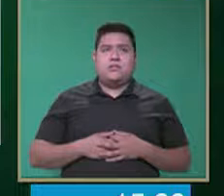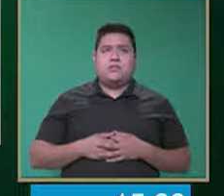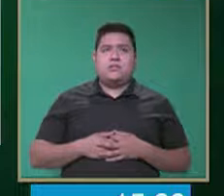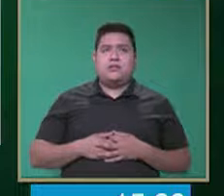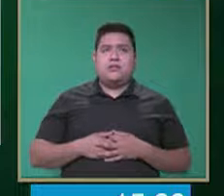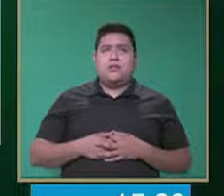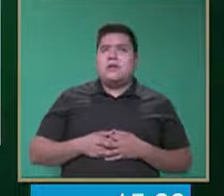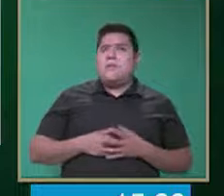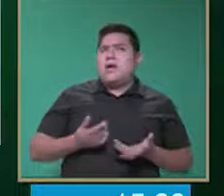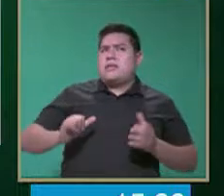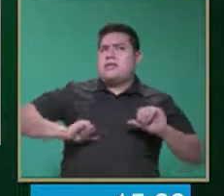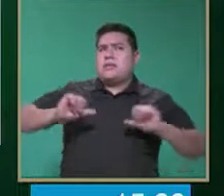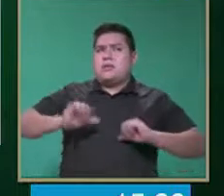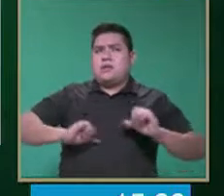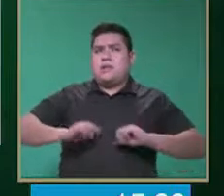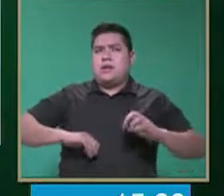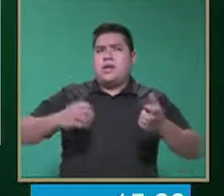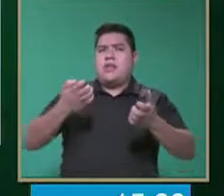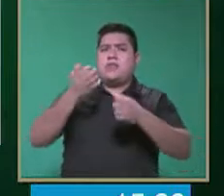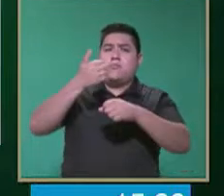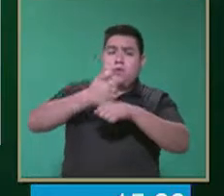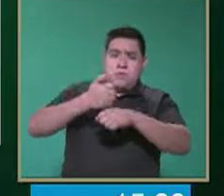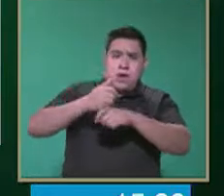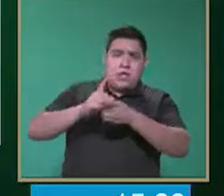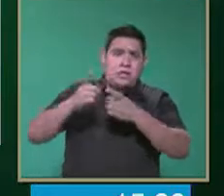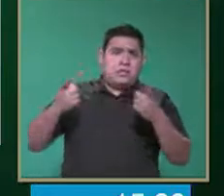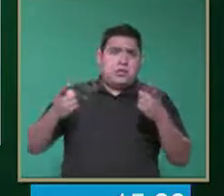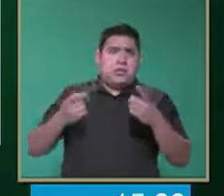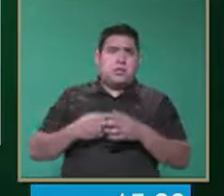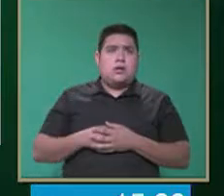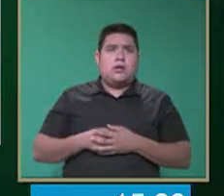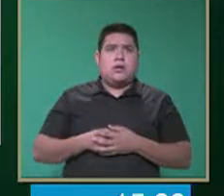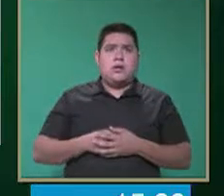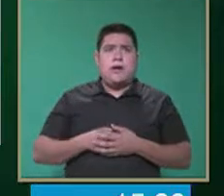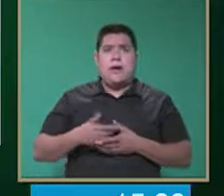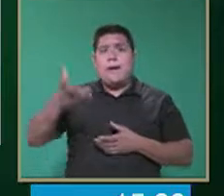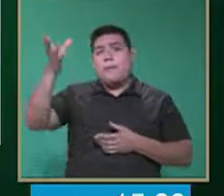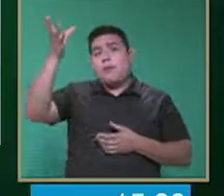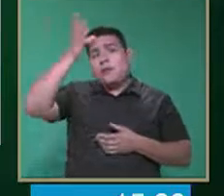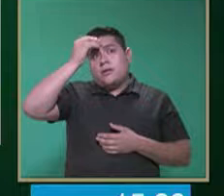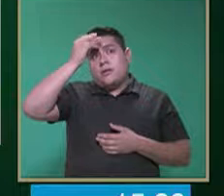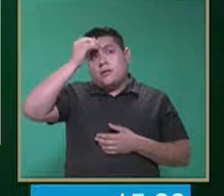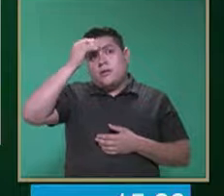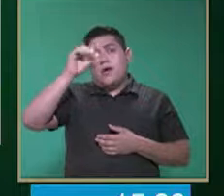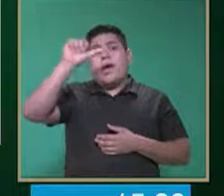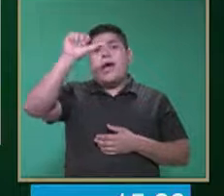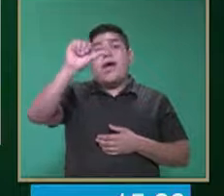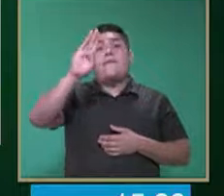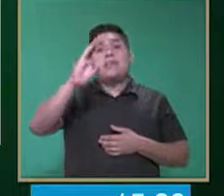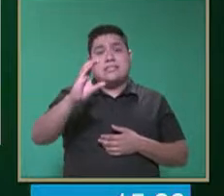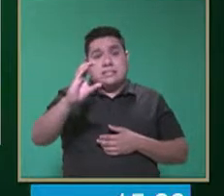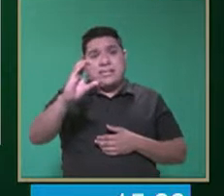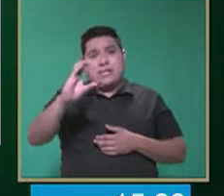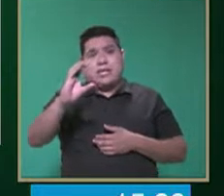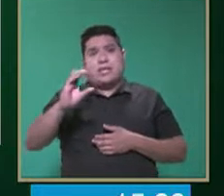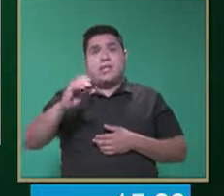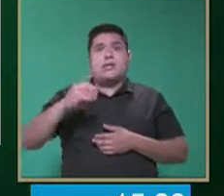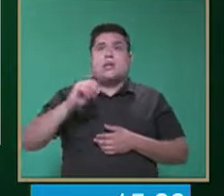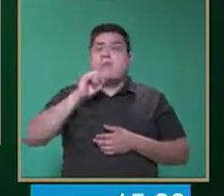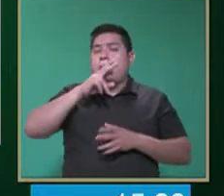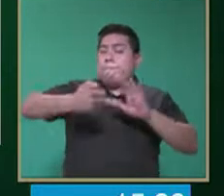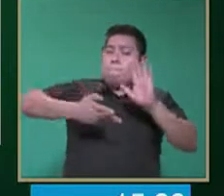para el desarrollo académico en educación primaria, hablamos del aprendizaje del abecedario por emparejamiento y por repetición.